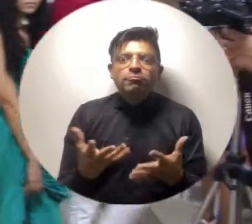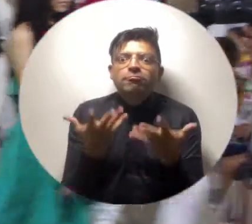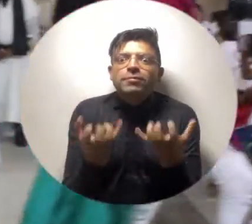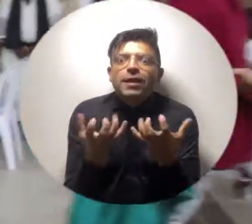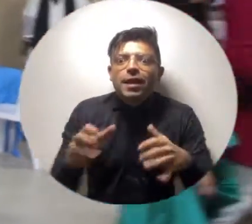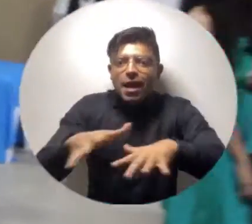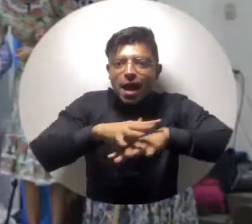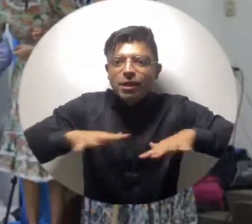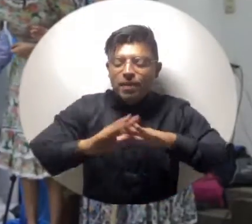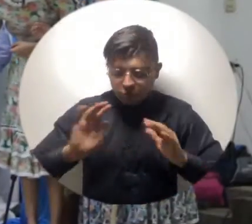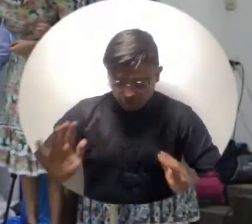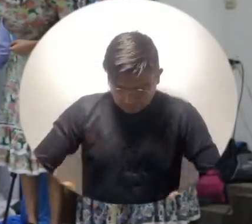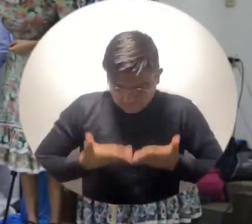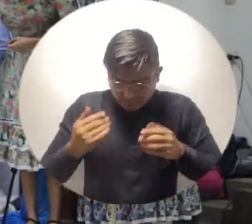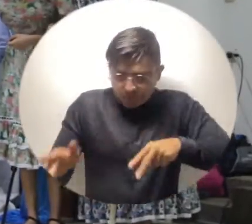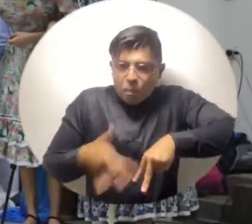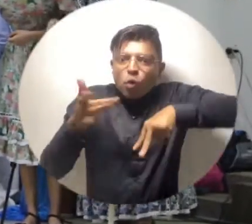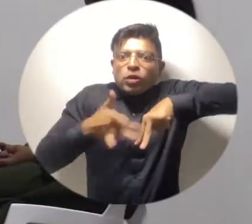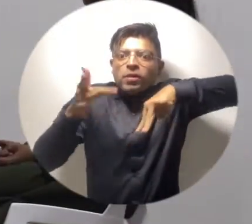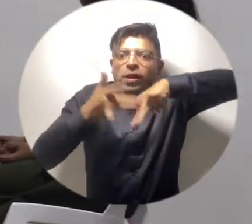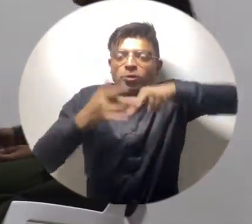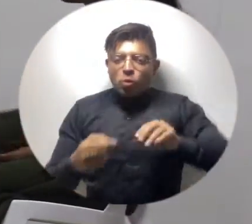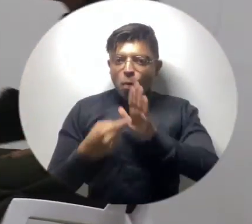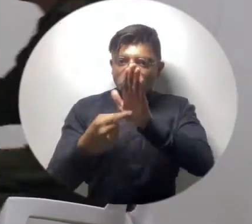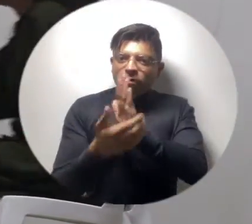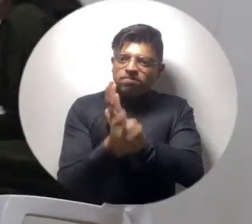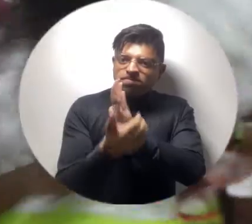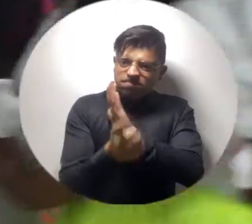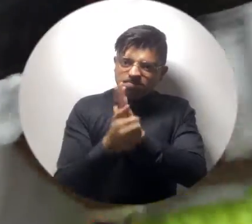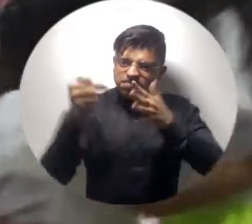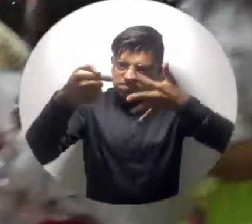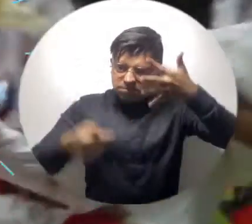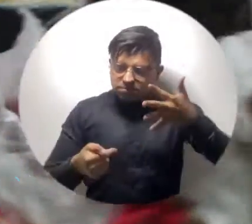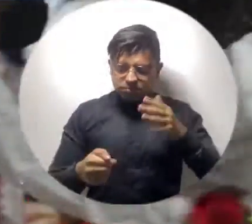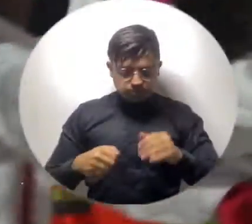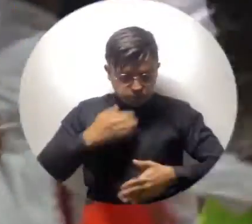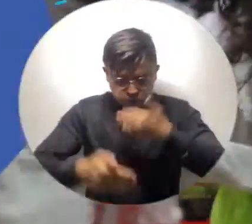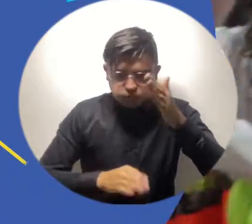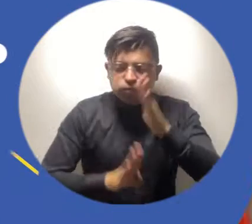para demostrar sus habilidades y desarrollar todas esas destrezas artísticas.